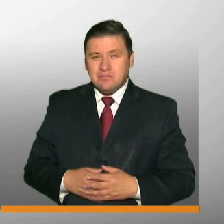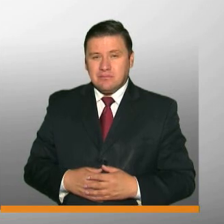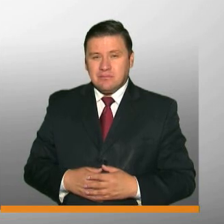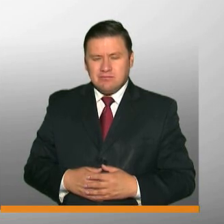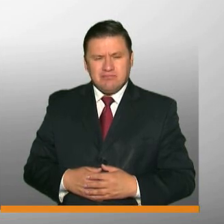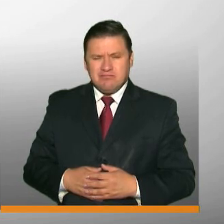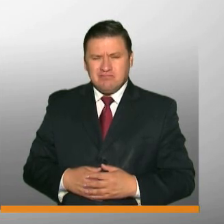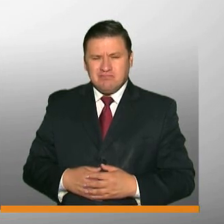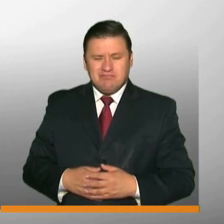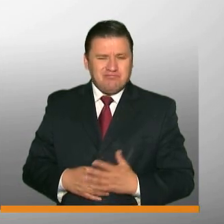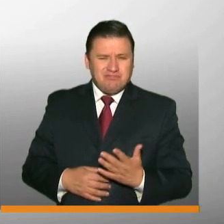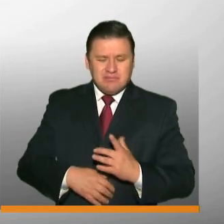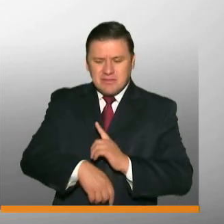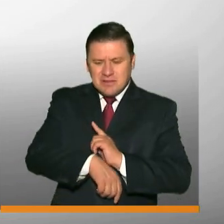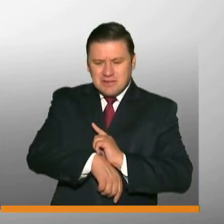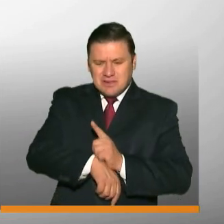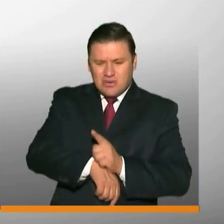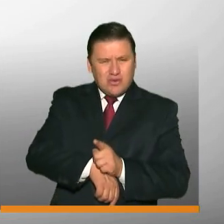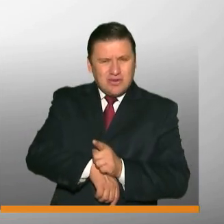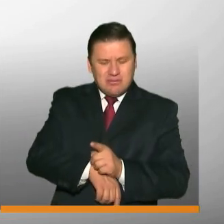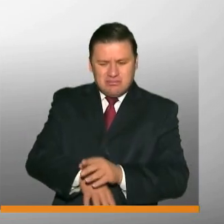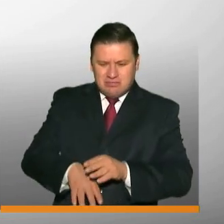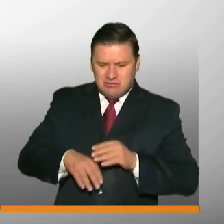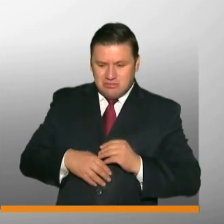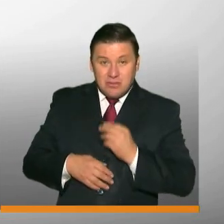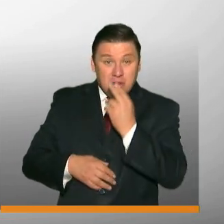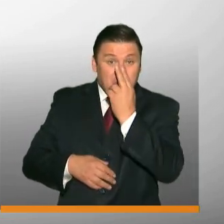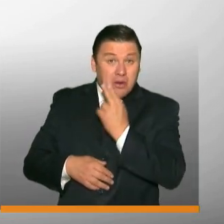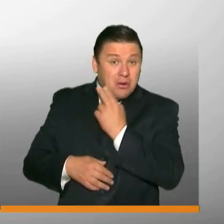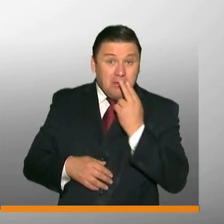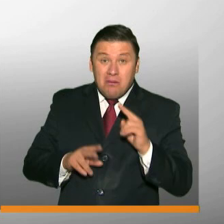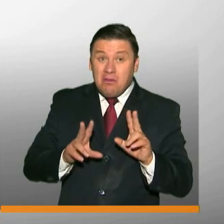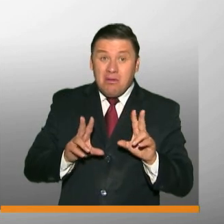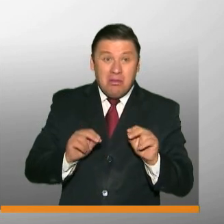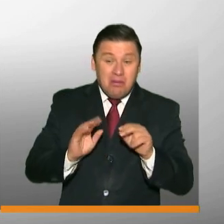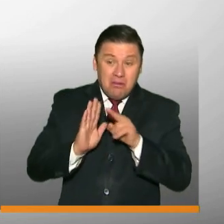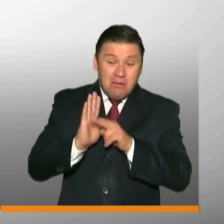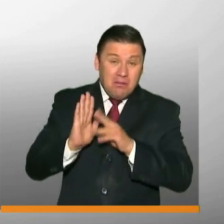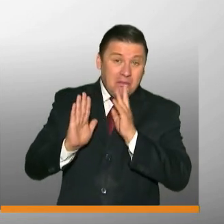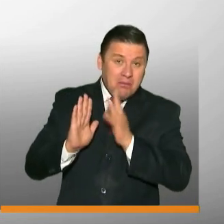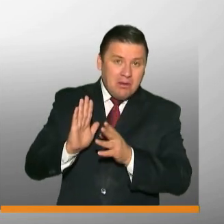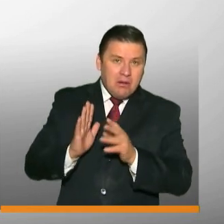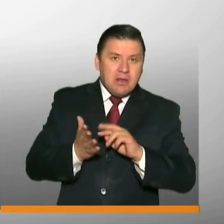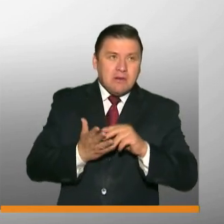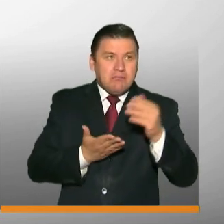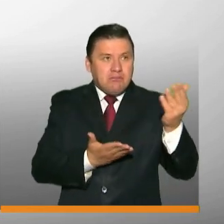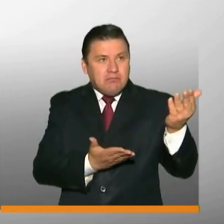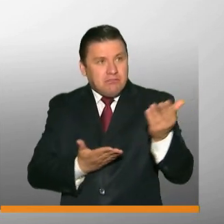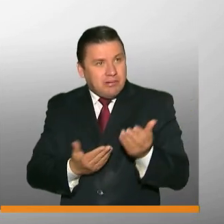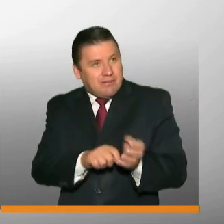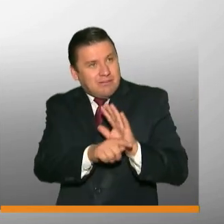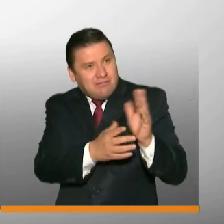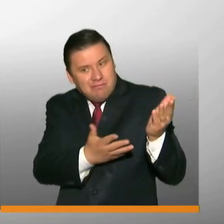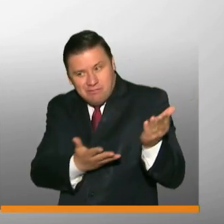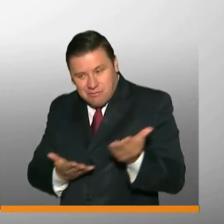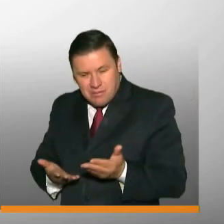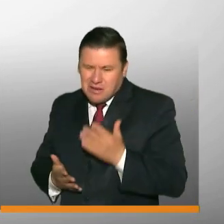Son solo unos segundos. O no cumplir las normas y darle la bienvenida al coronavirus.